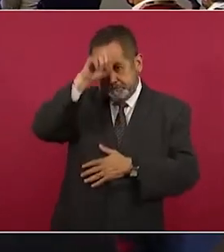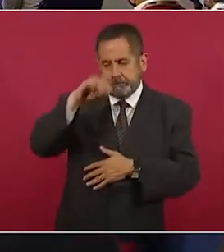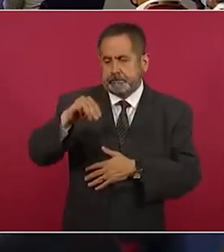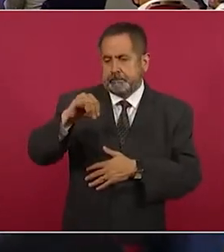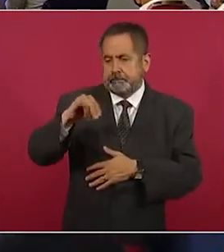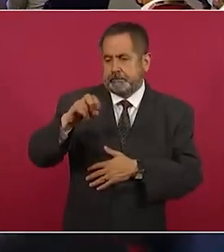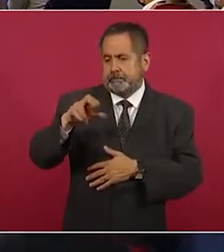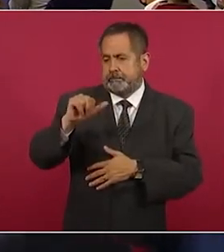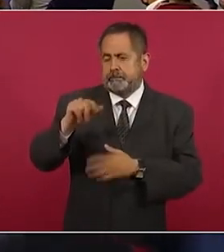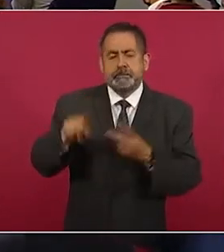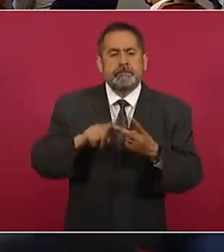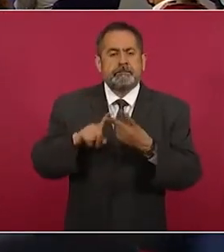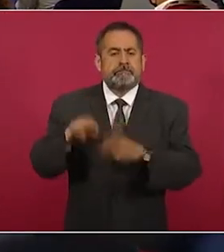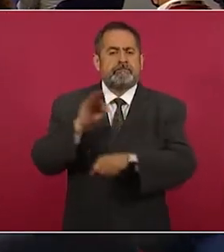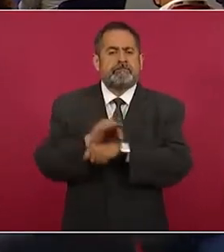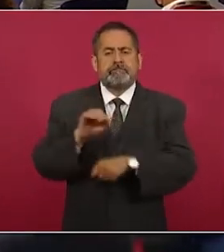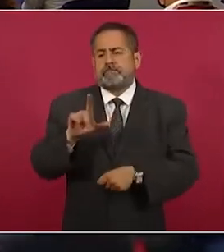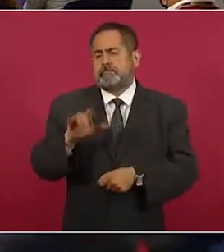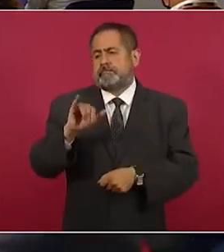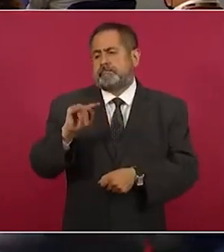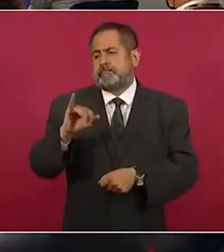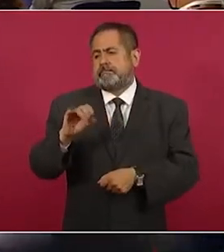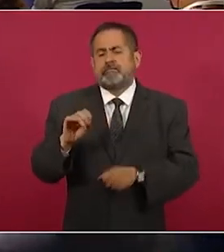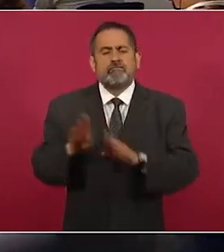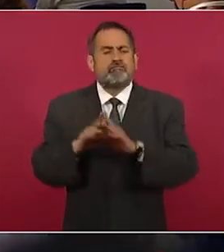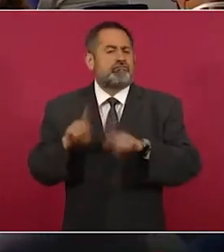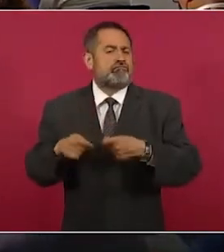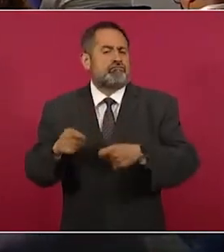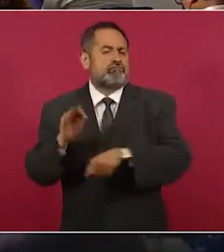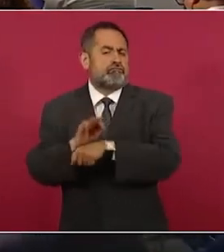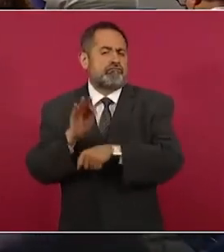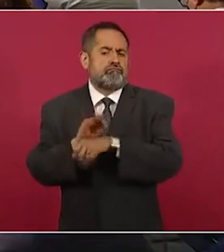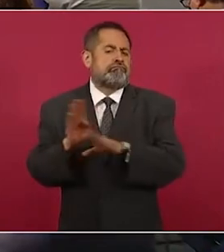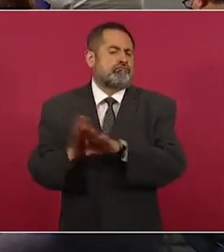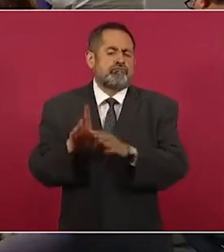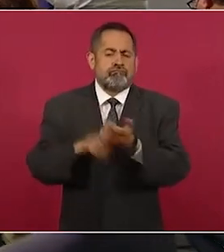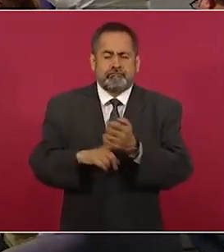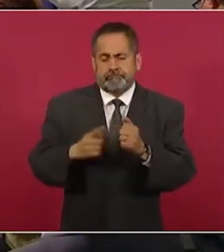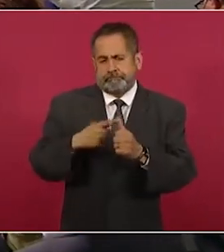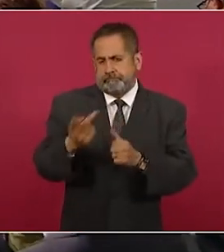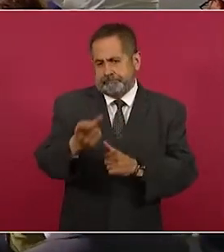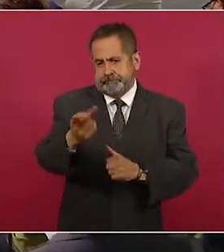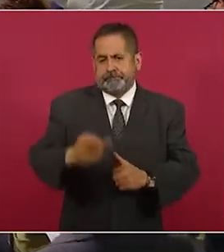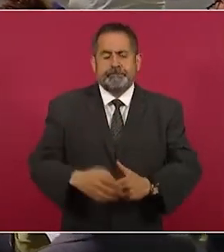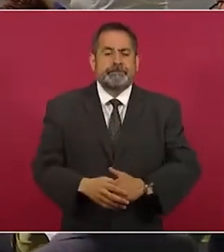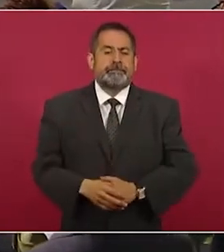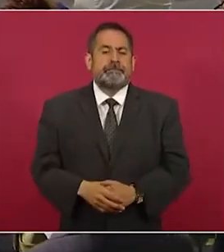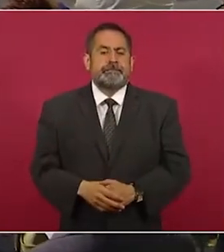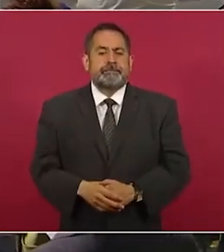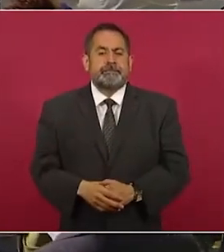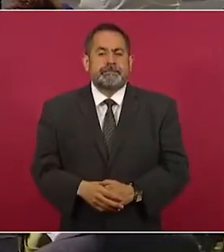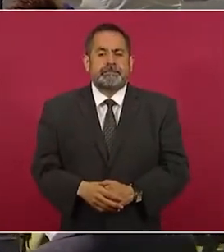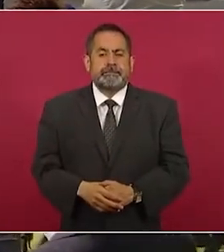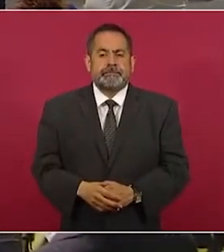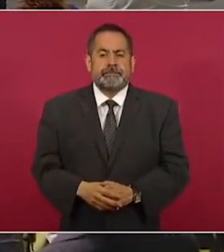protección del blindaje al litio que le va a otorgar al país. Sería una primera pregunta. Gracias. Bueno, yo